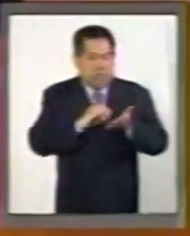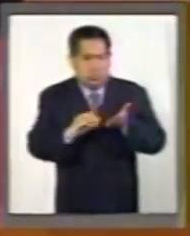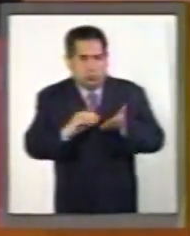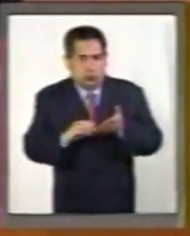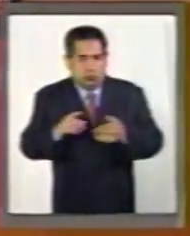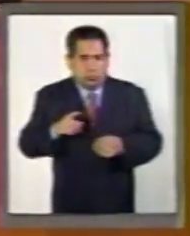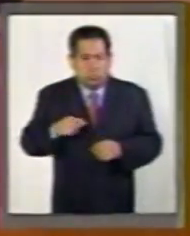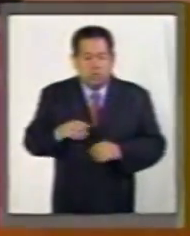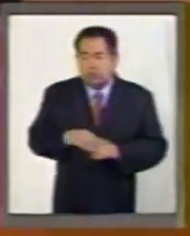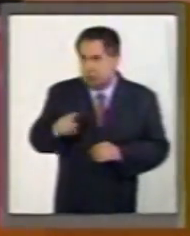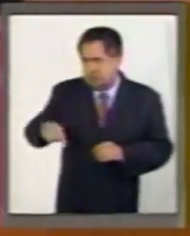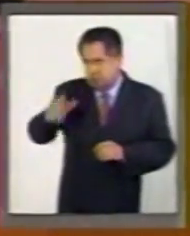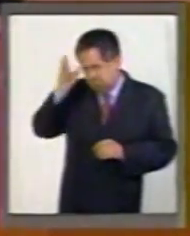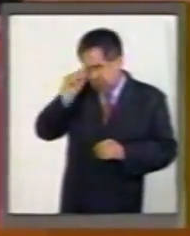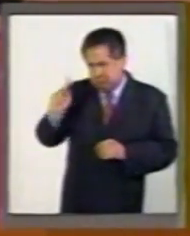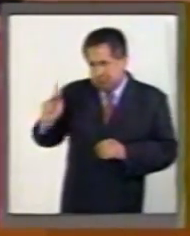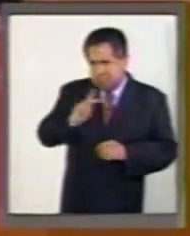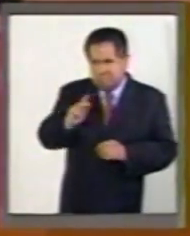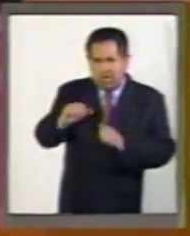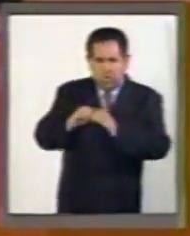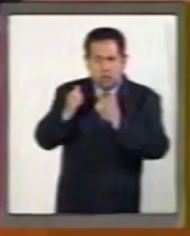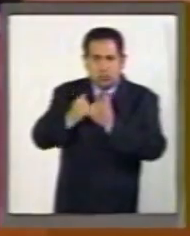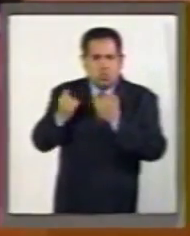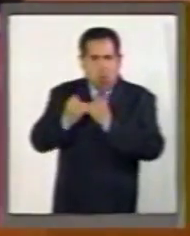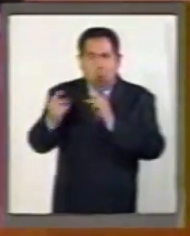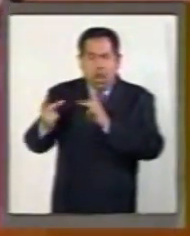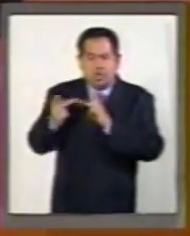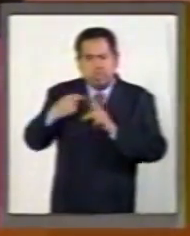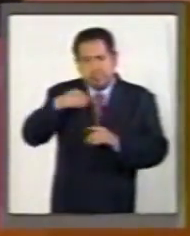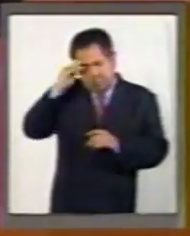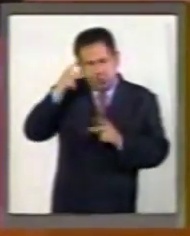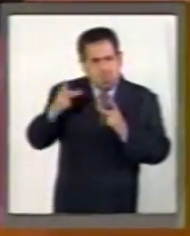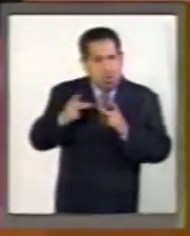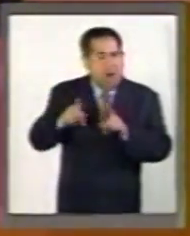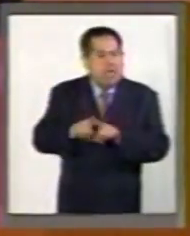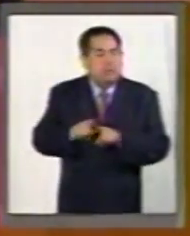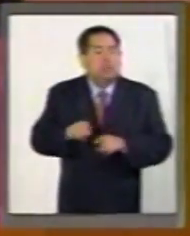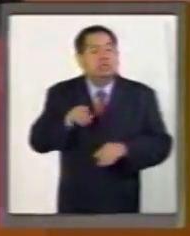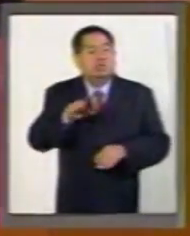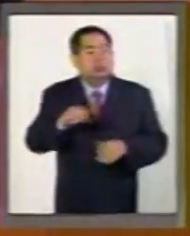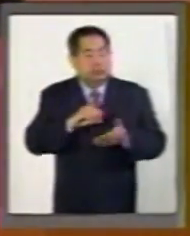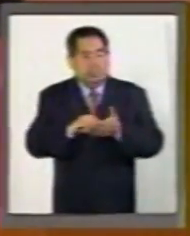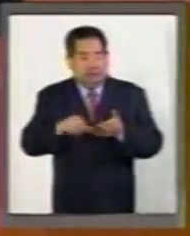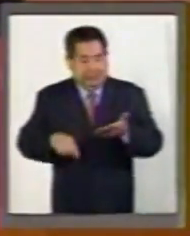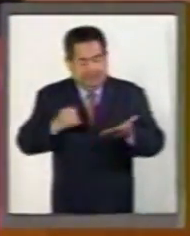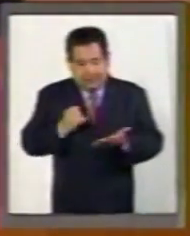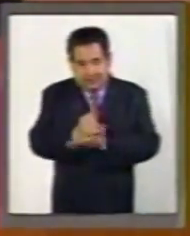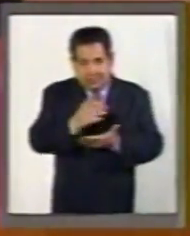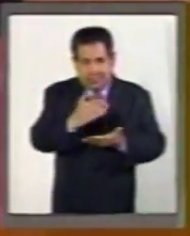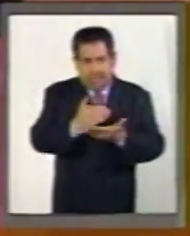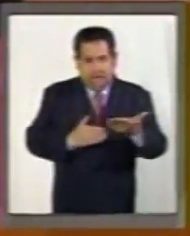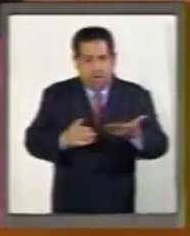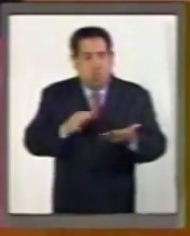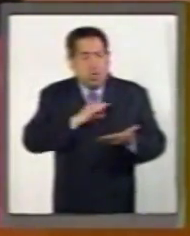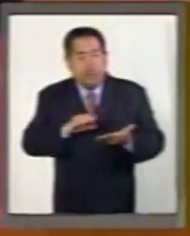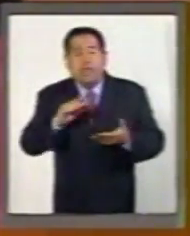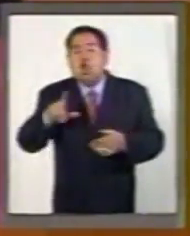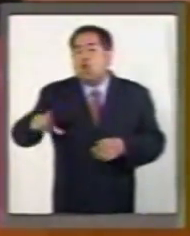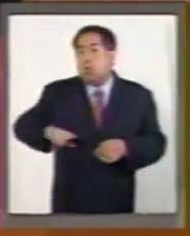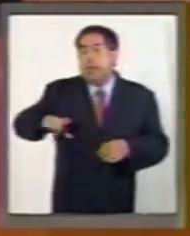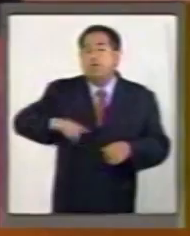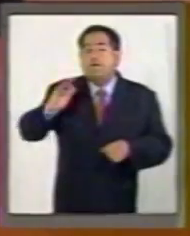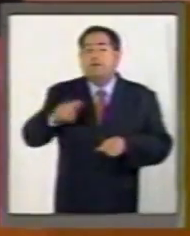Coincidimos con la observación de estas organizaciones de la sociedad civil respecto a que este dictamen permite que el gobierno